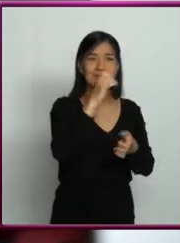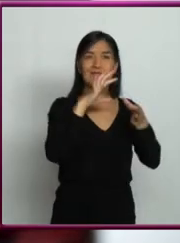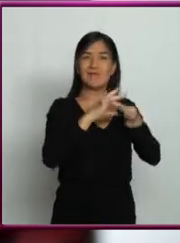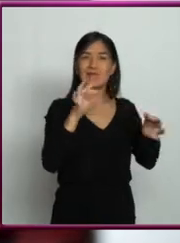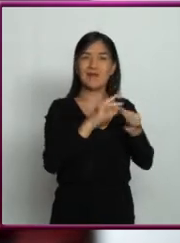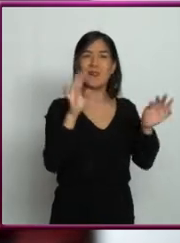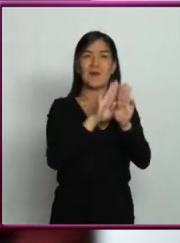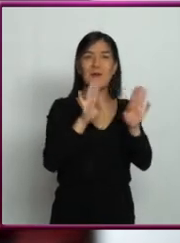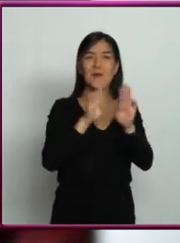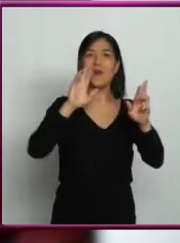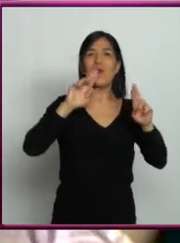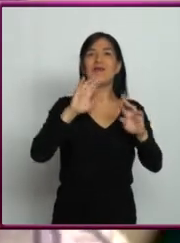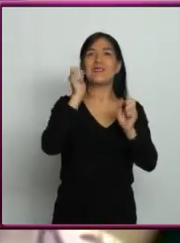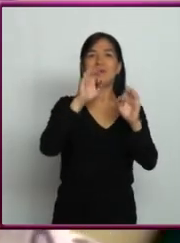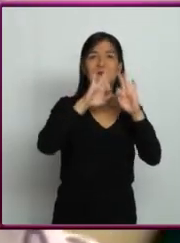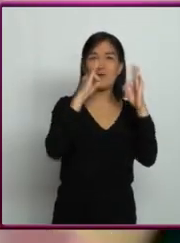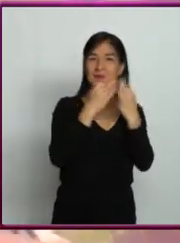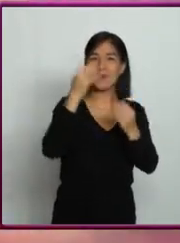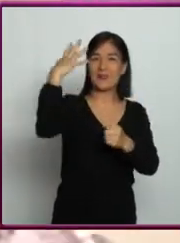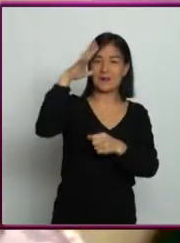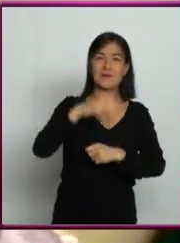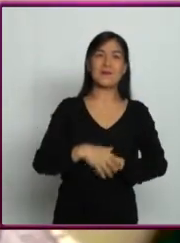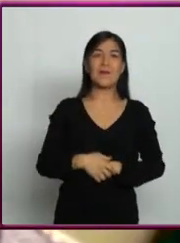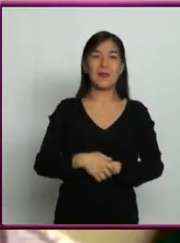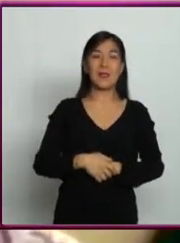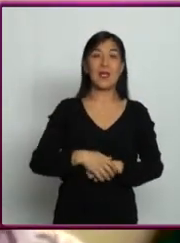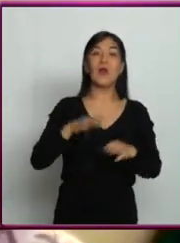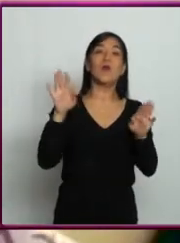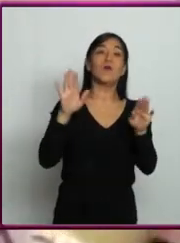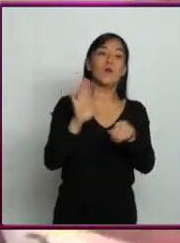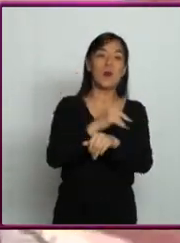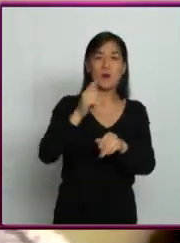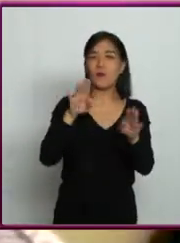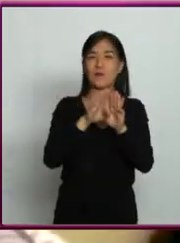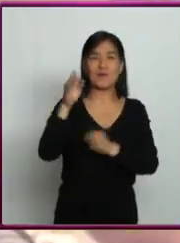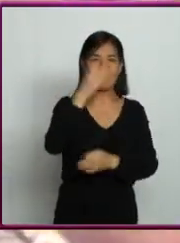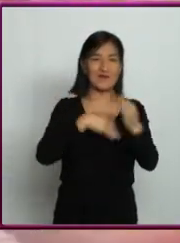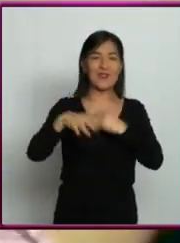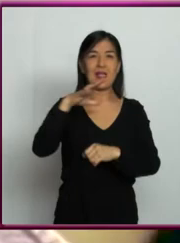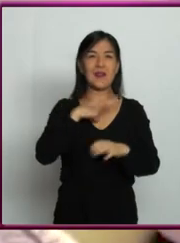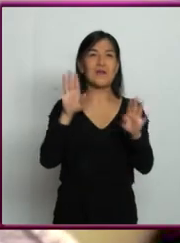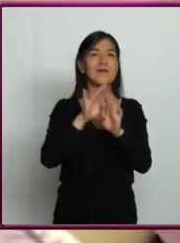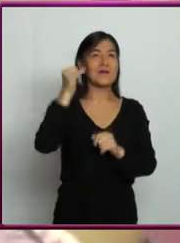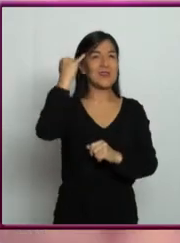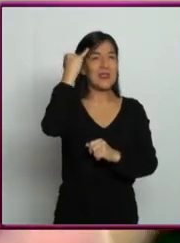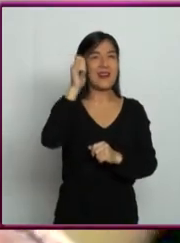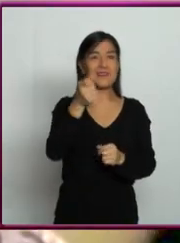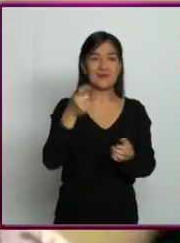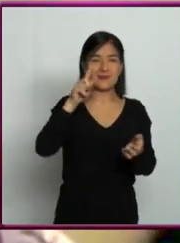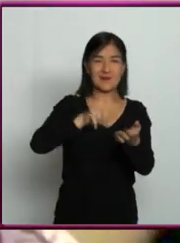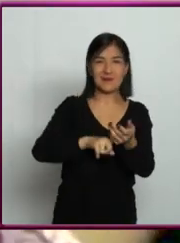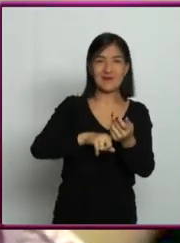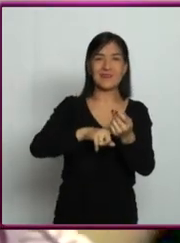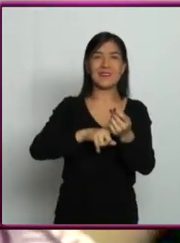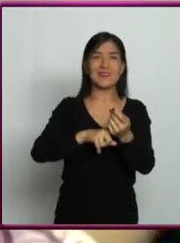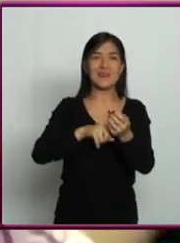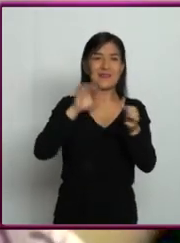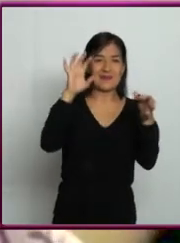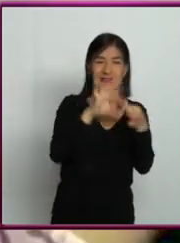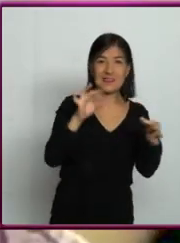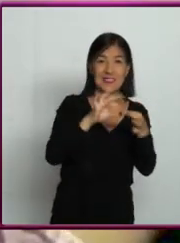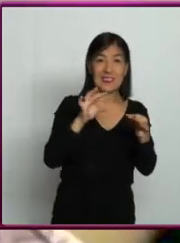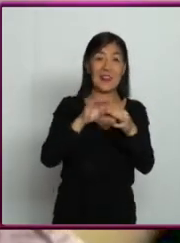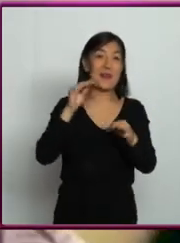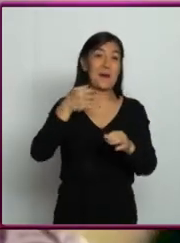forman los sistemas solares? Bueno, porque aunque tenemos una idea global de cómo es el proceso, en realidad los detalles todavía